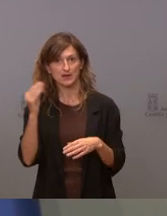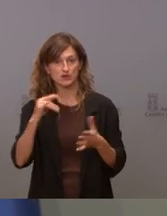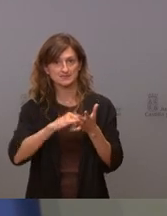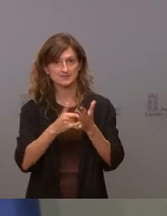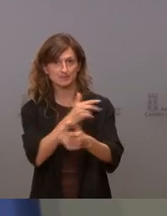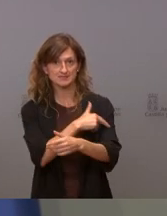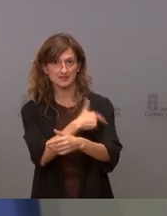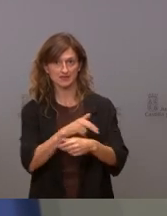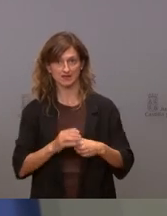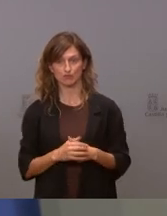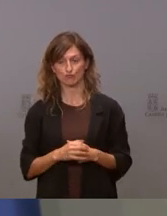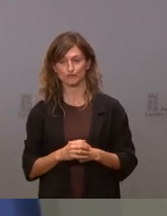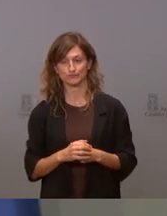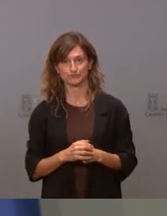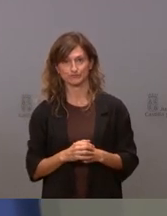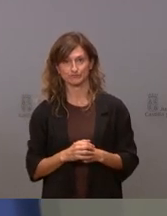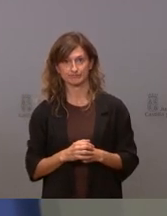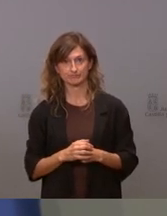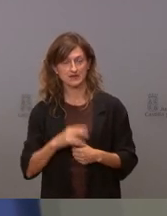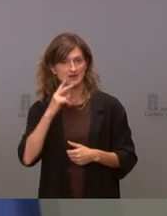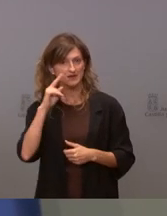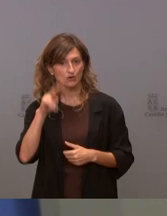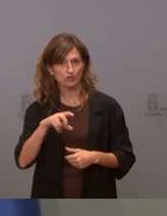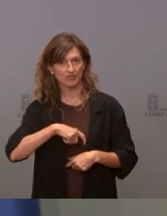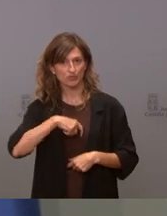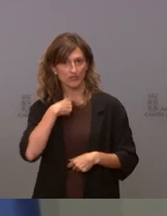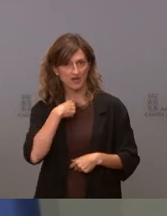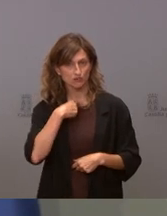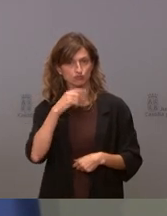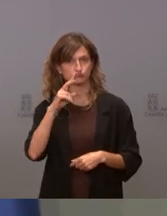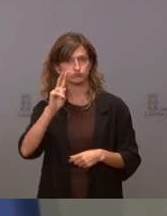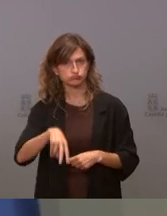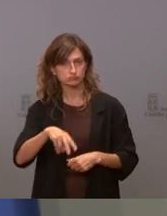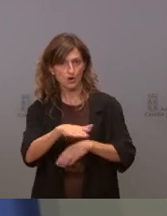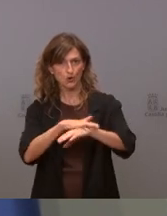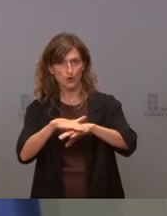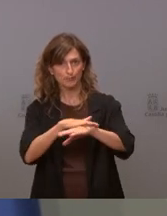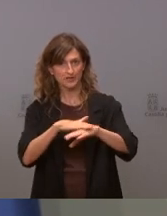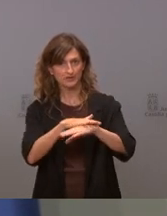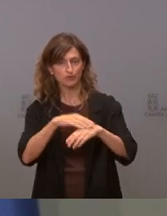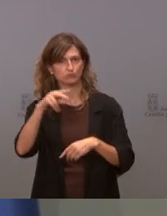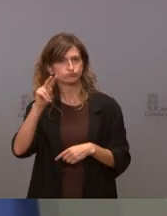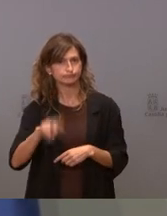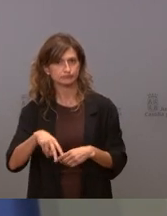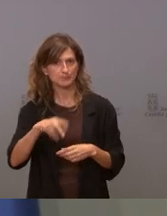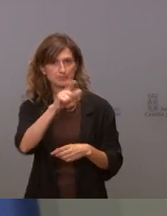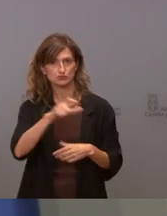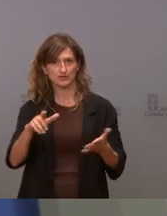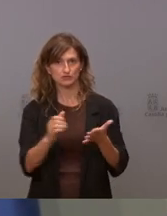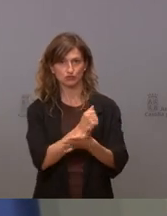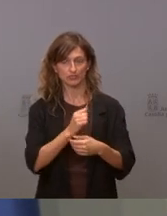sanitario. Se lo reconocen los ciudadanos, se lo reconoce el Gobierno y yo creo que se lo reconoce todo el mundo.